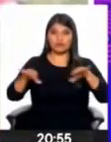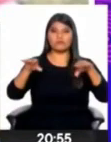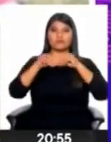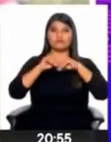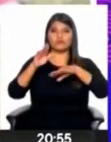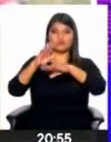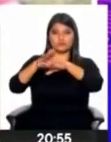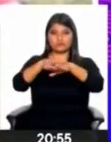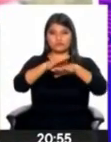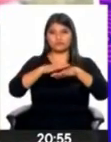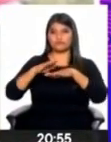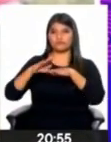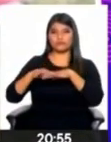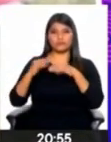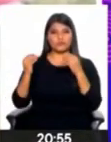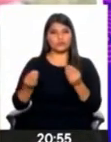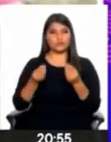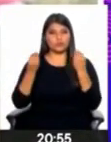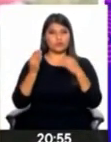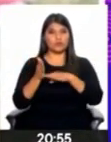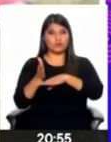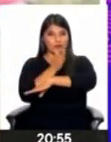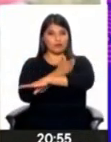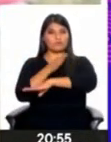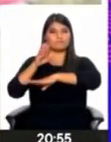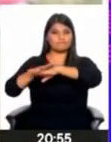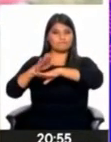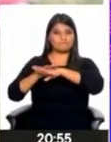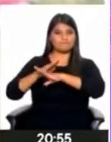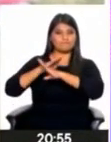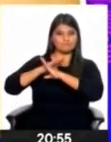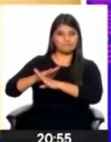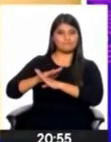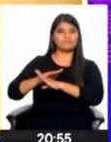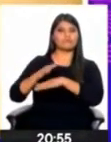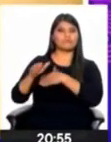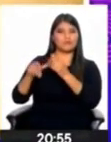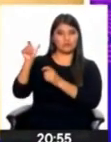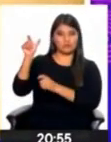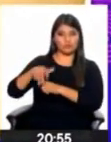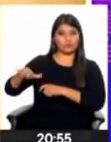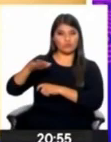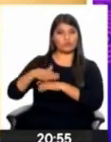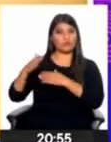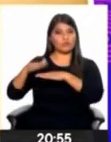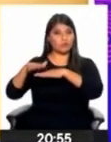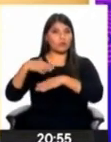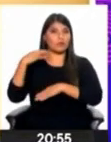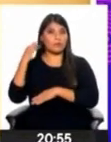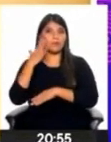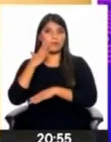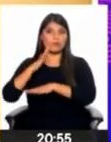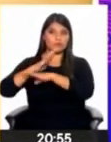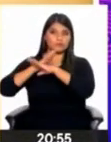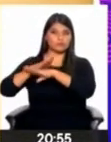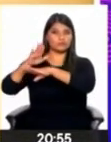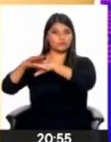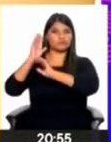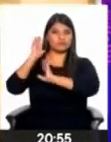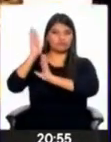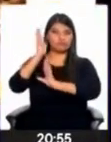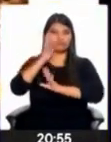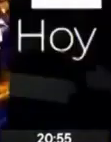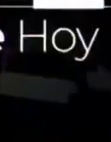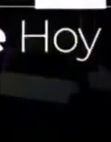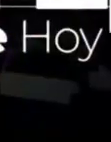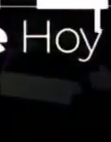concientización sobre prevención y lucha contra el abuso dirigido a padres, educadores y niños.